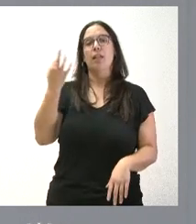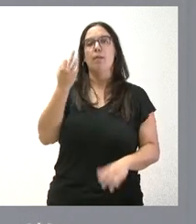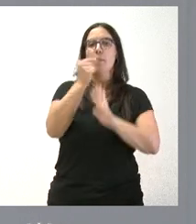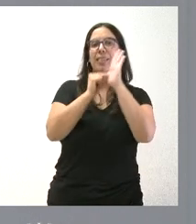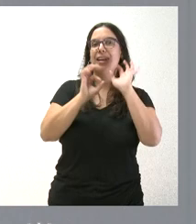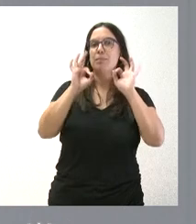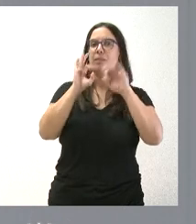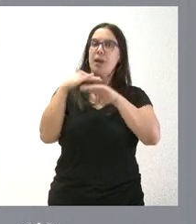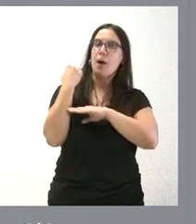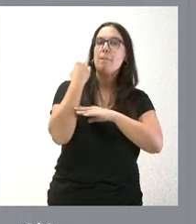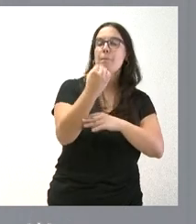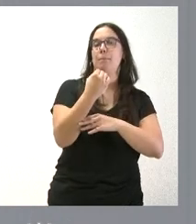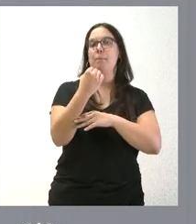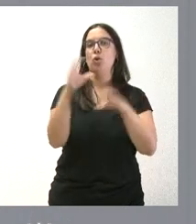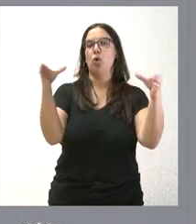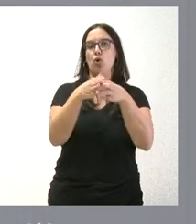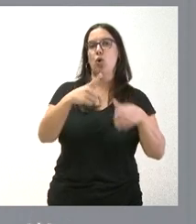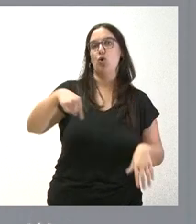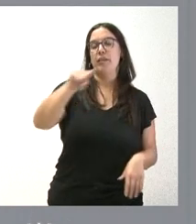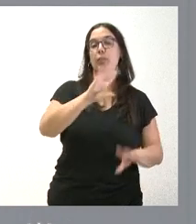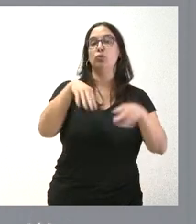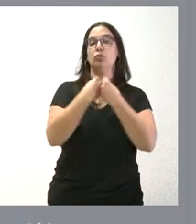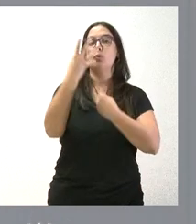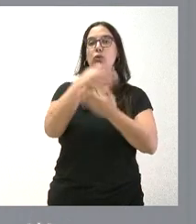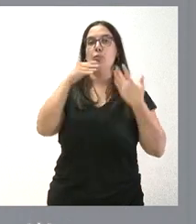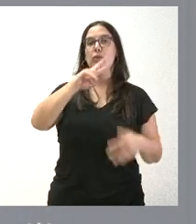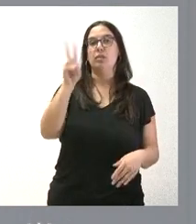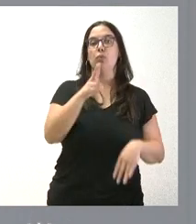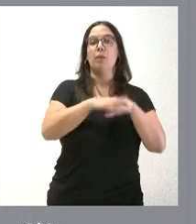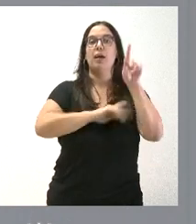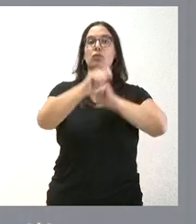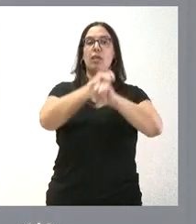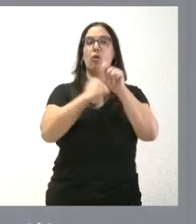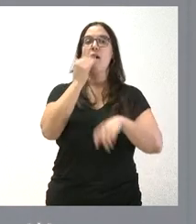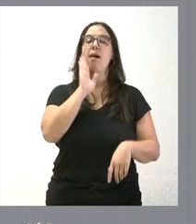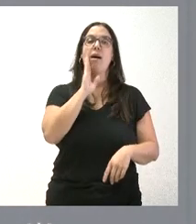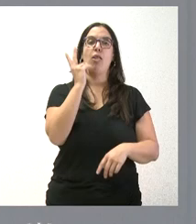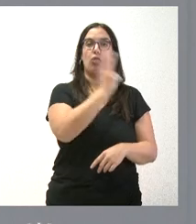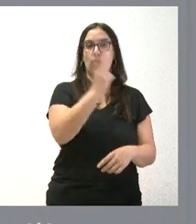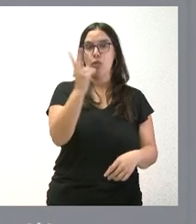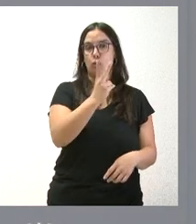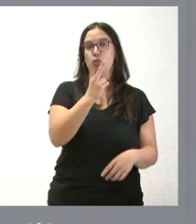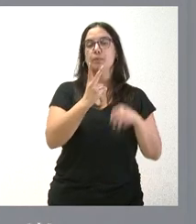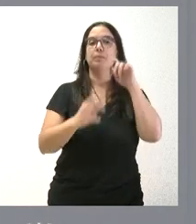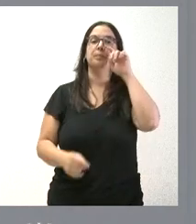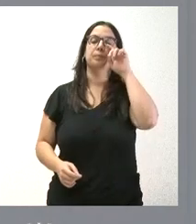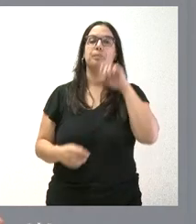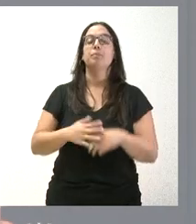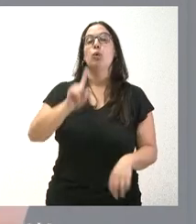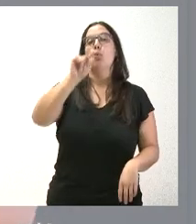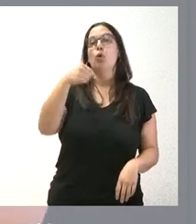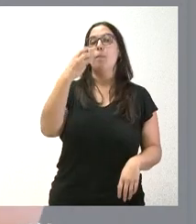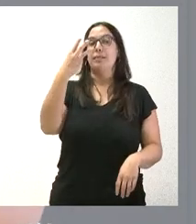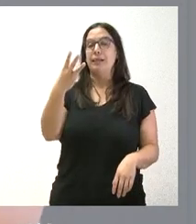específicas de apoyo a este tipo de colectivos. Son cuatro millones de euros para las dos asociaciones que más les representan. 1,3